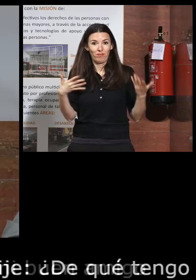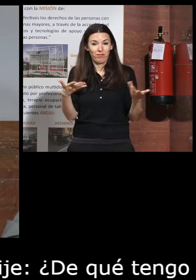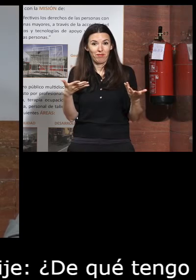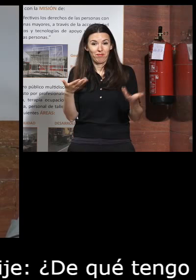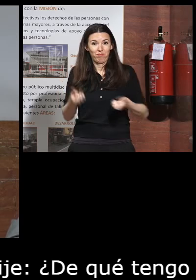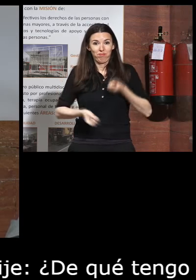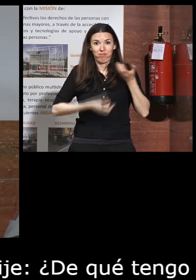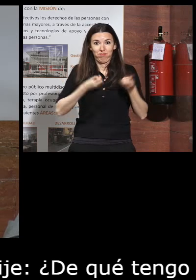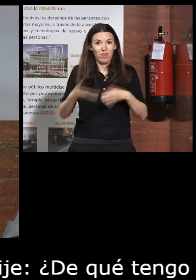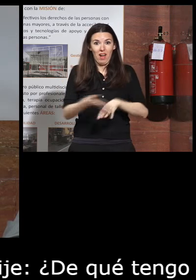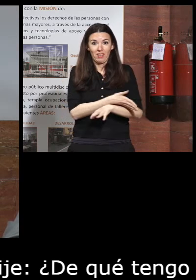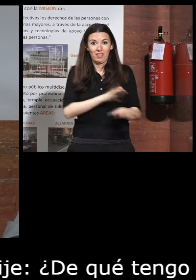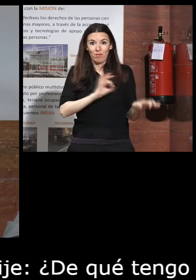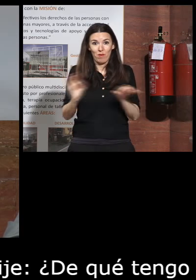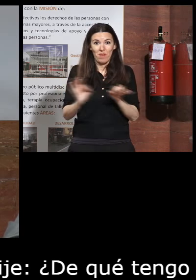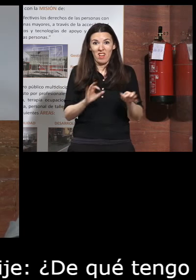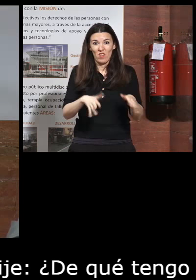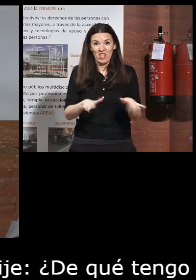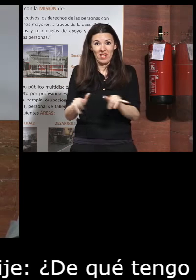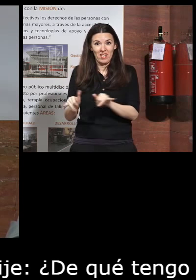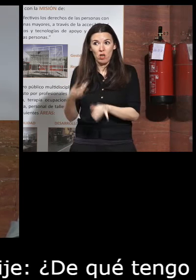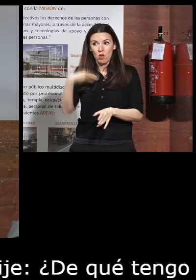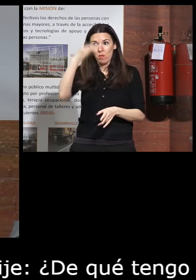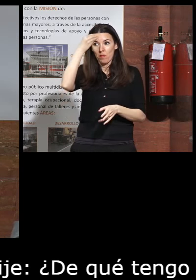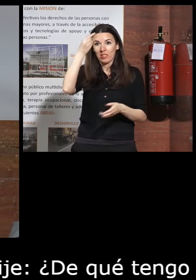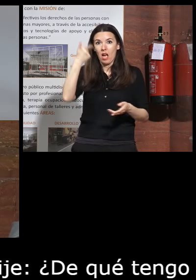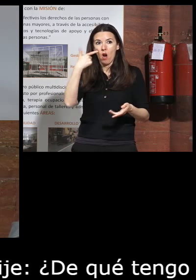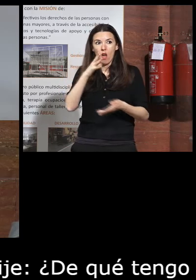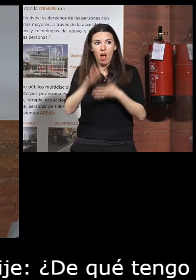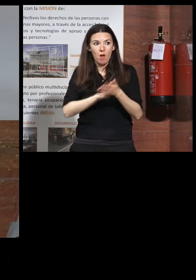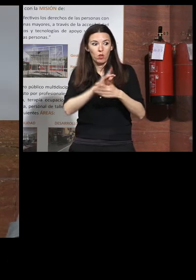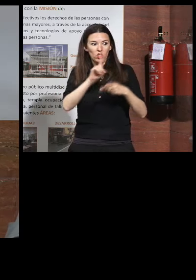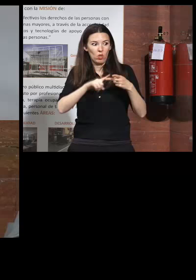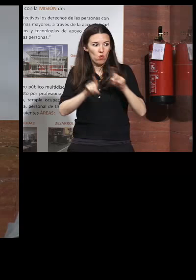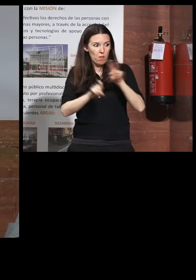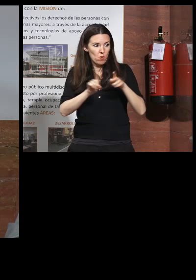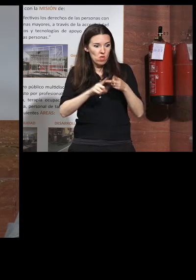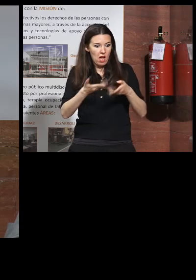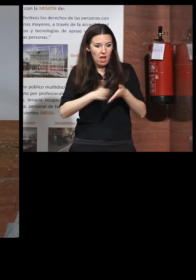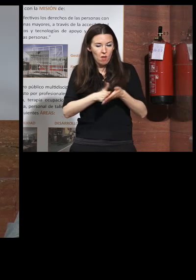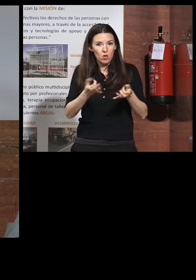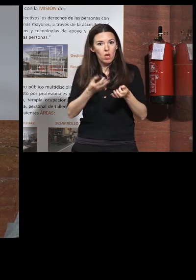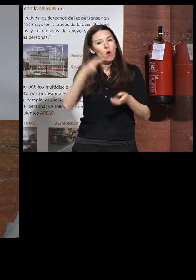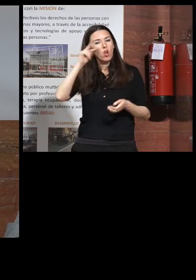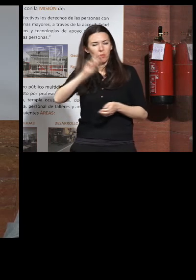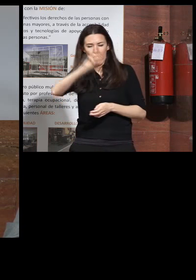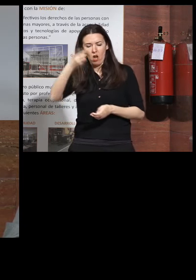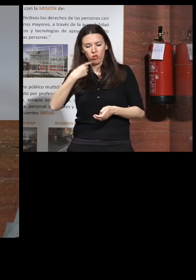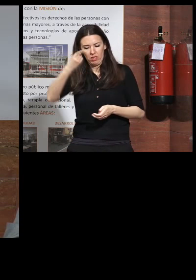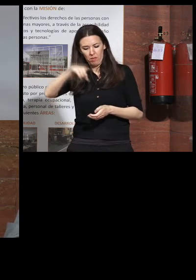hemos preparado nada previamente y estamos pensando estaba yo pensando ¿de qué hablo de la segunda ocasión? pues bueno voy a hablar de otra experiencia también